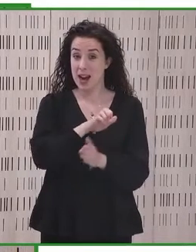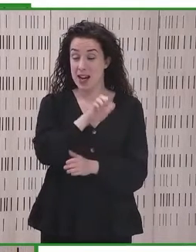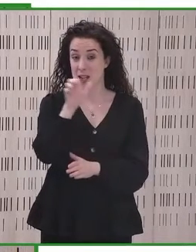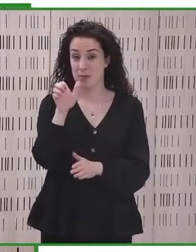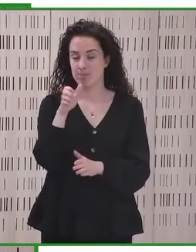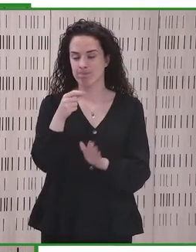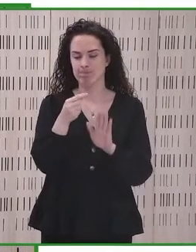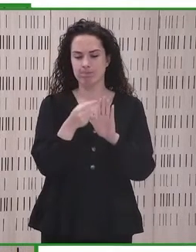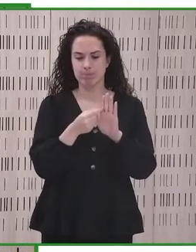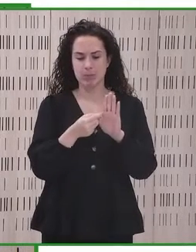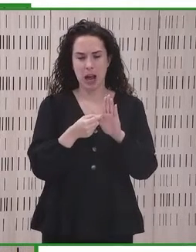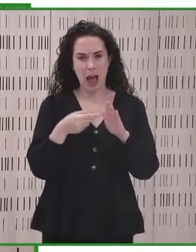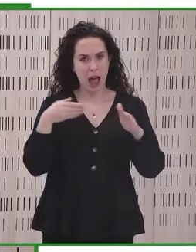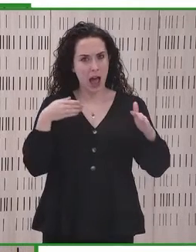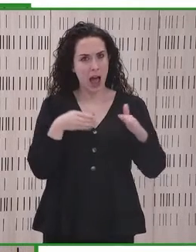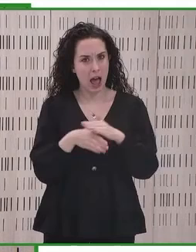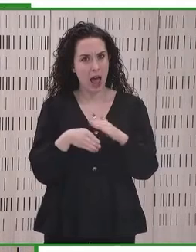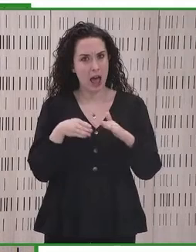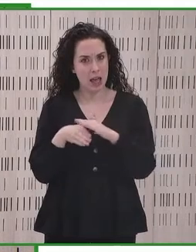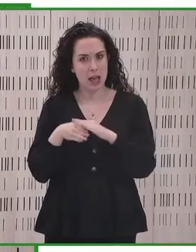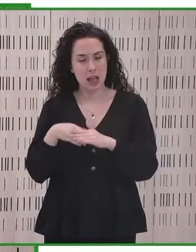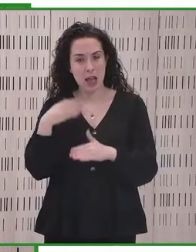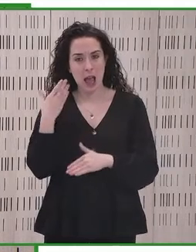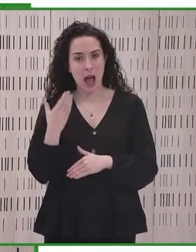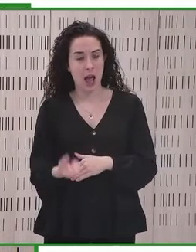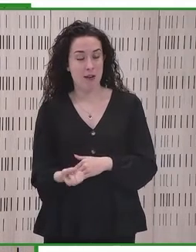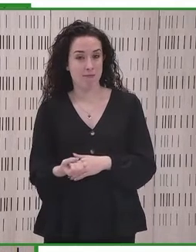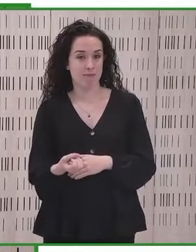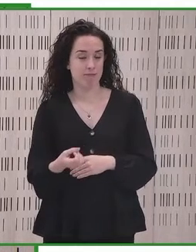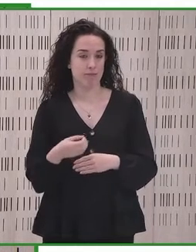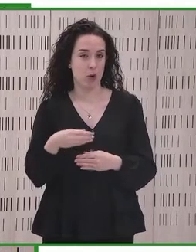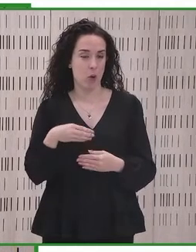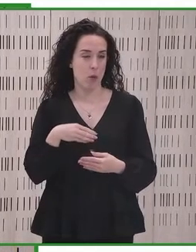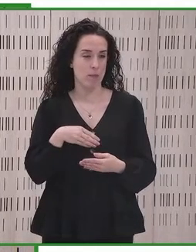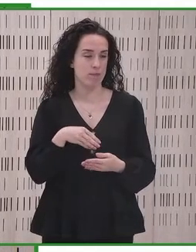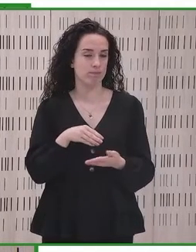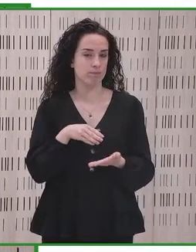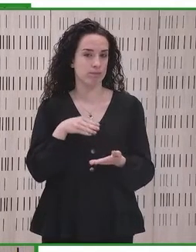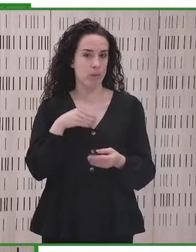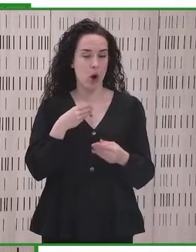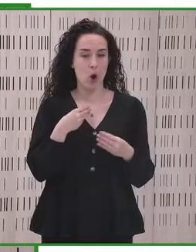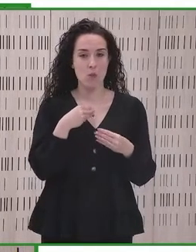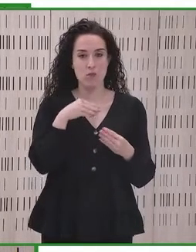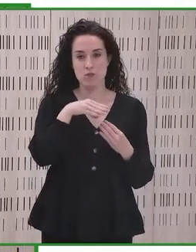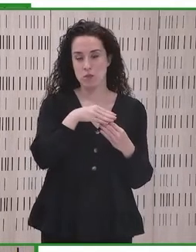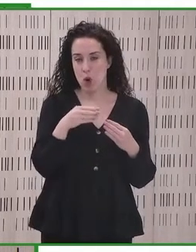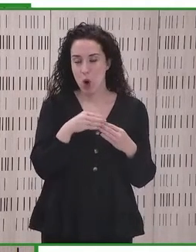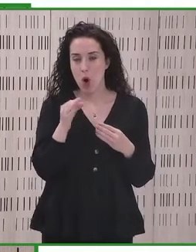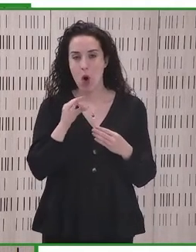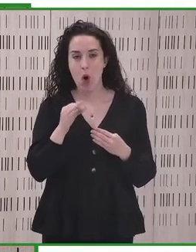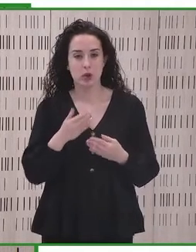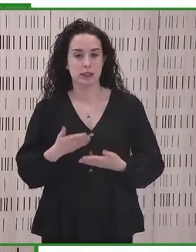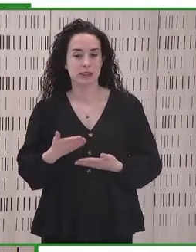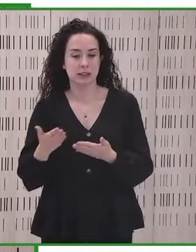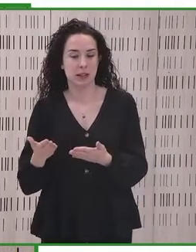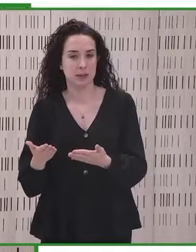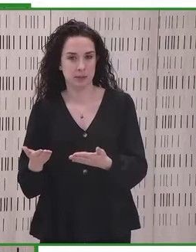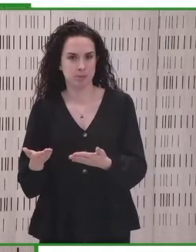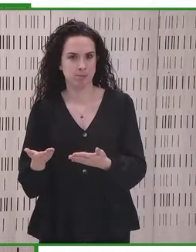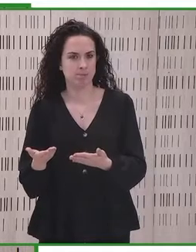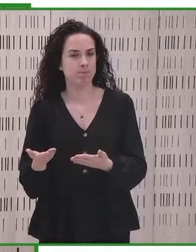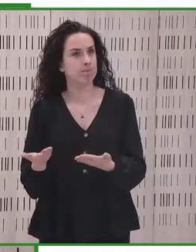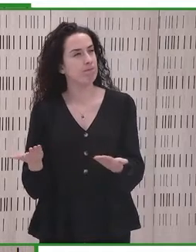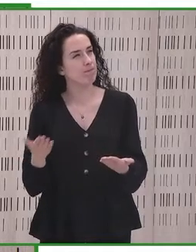incluye requisitos de accesibilidad para determinados productos y servicios. ¿Por qué no utilizar esos